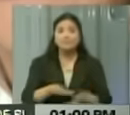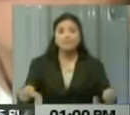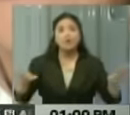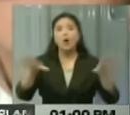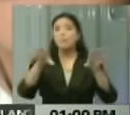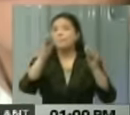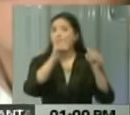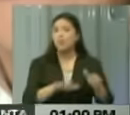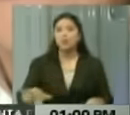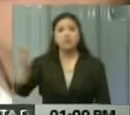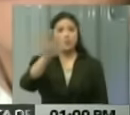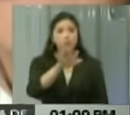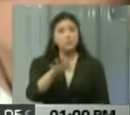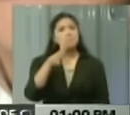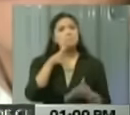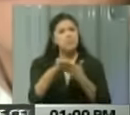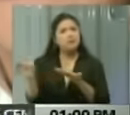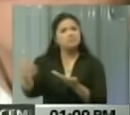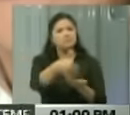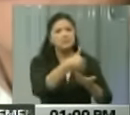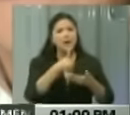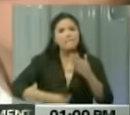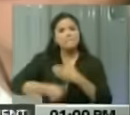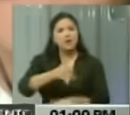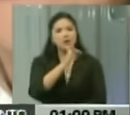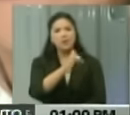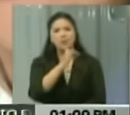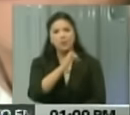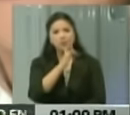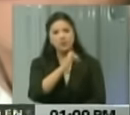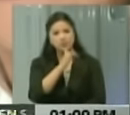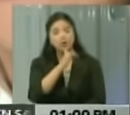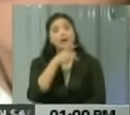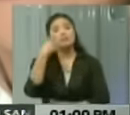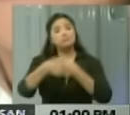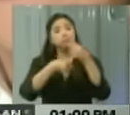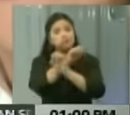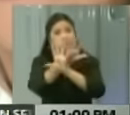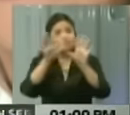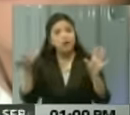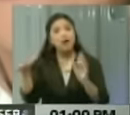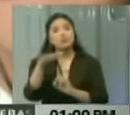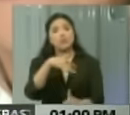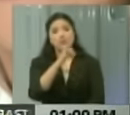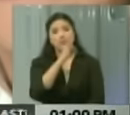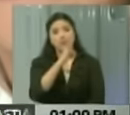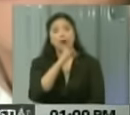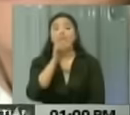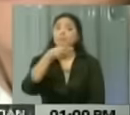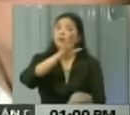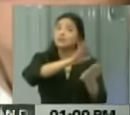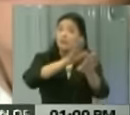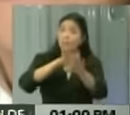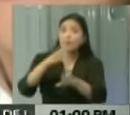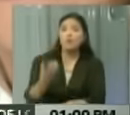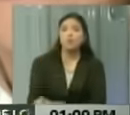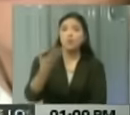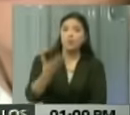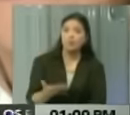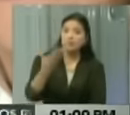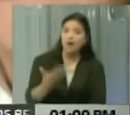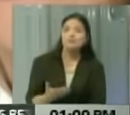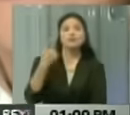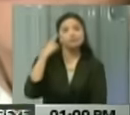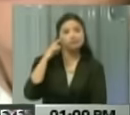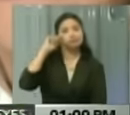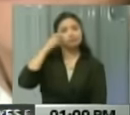tierra y aire para recabar la mayor información posible y esclarecer estos hechos. También hacía un llamado importante a la